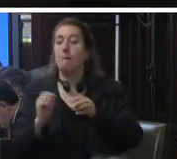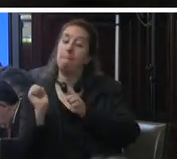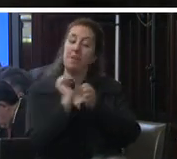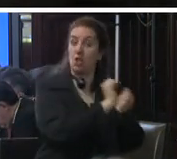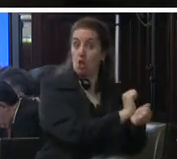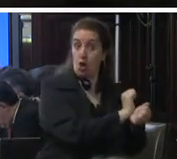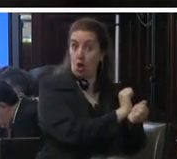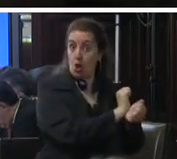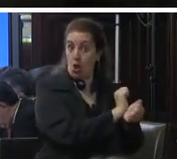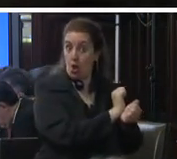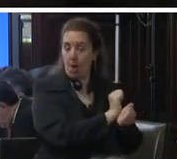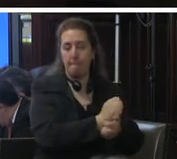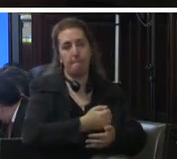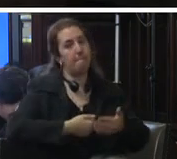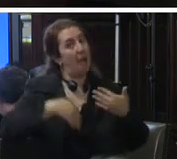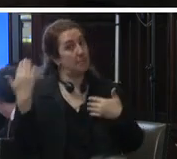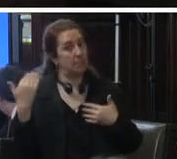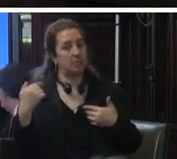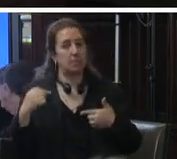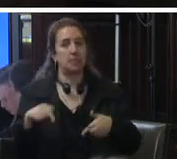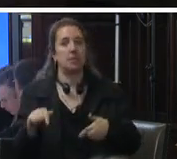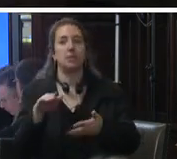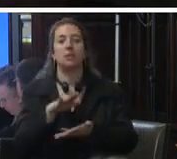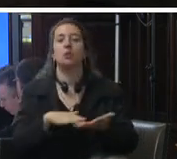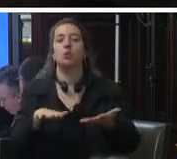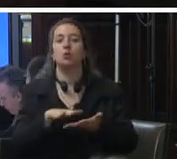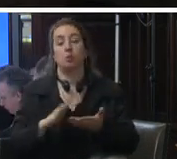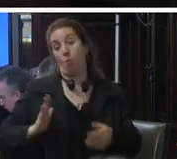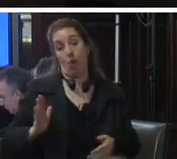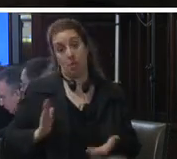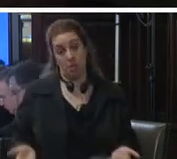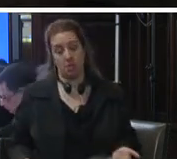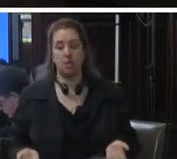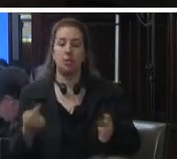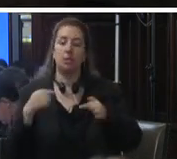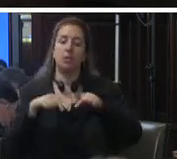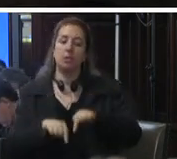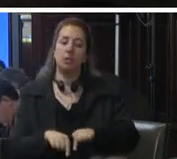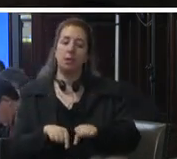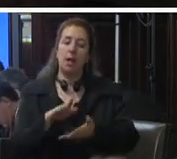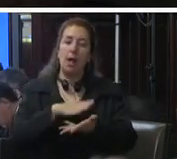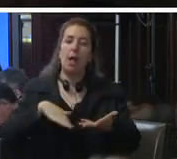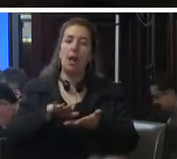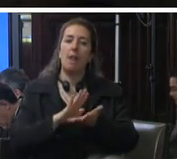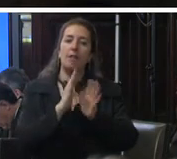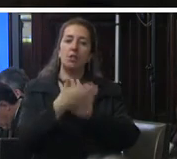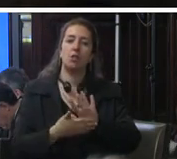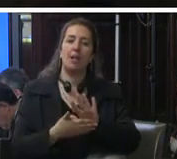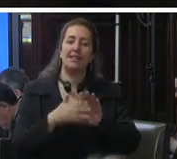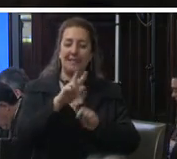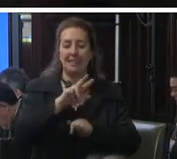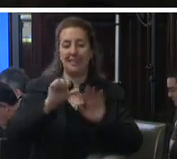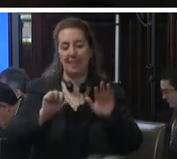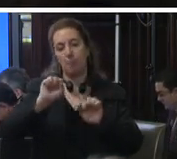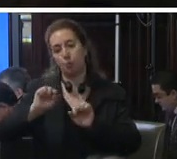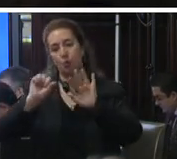el abuso se presenta en mayor medida en el caso de estas últimas a nivel nacional el 37.6 por ciento de los